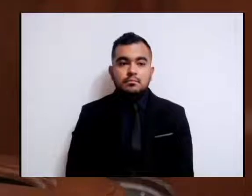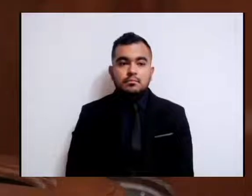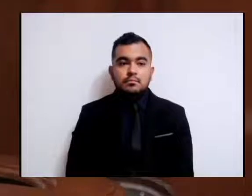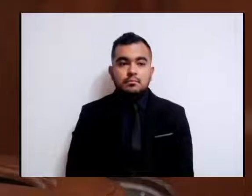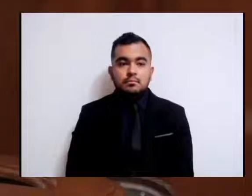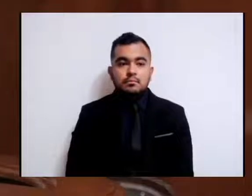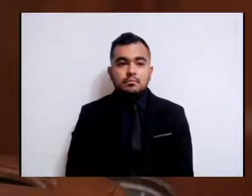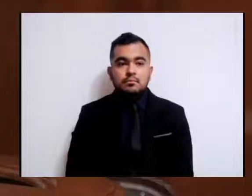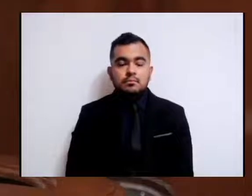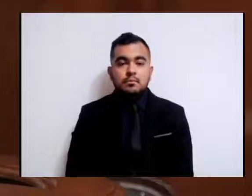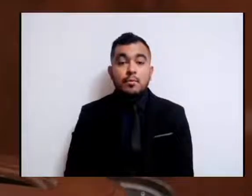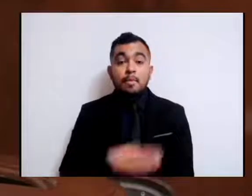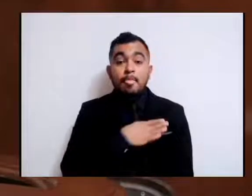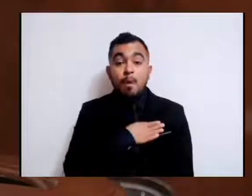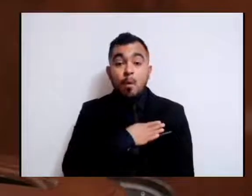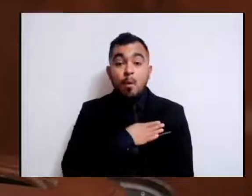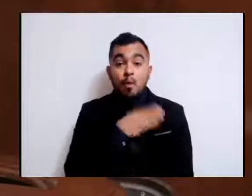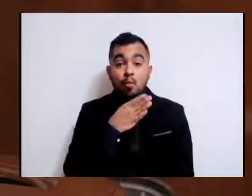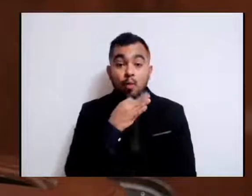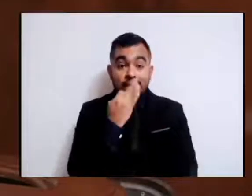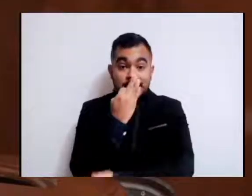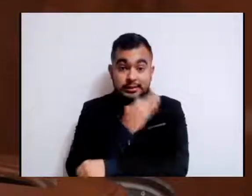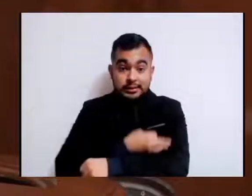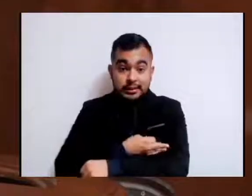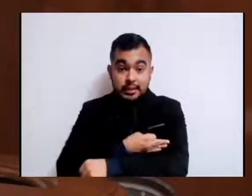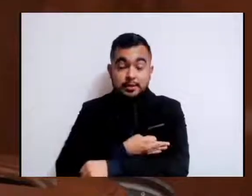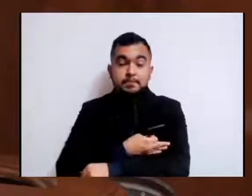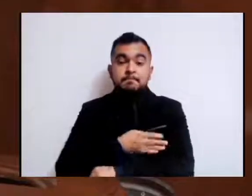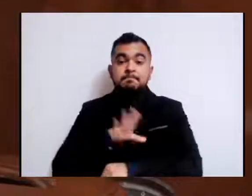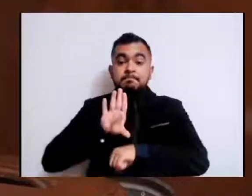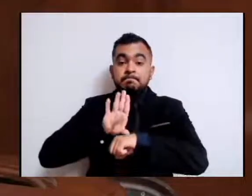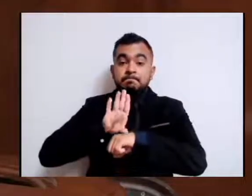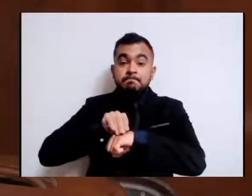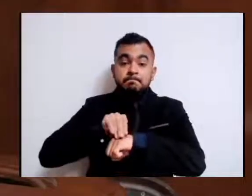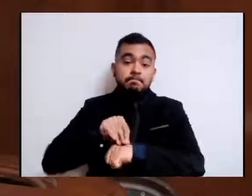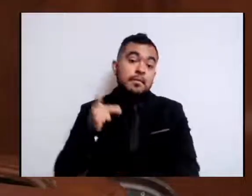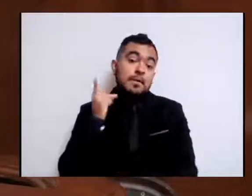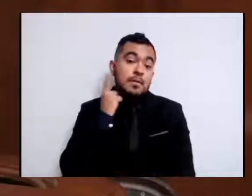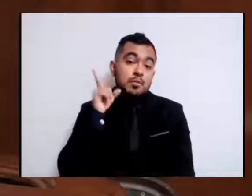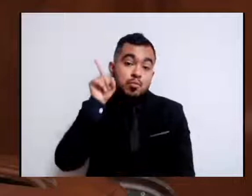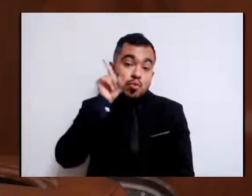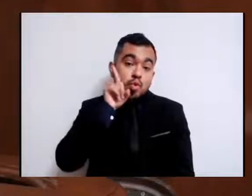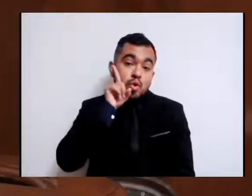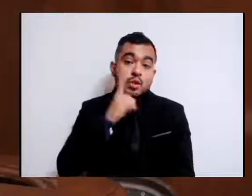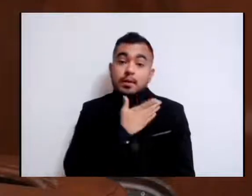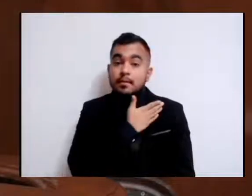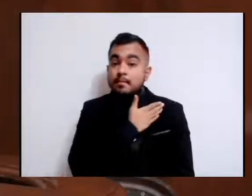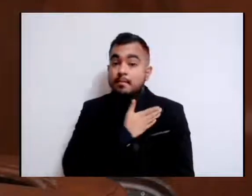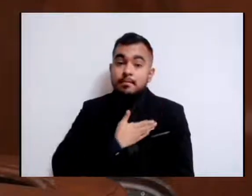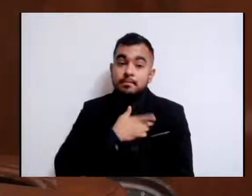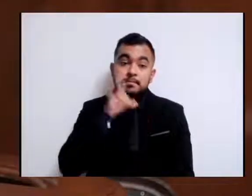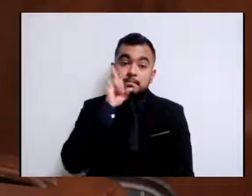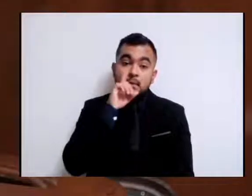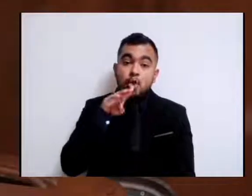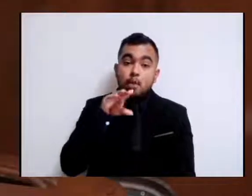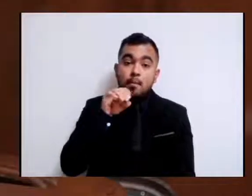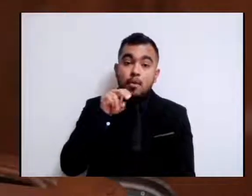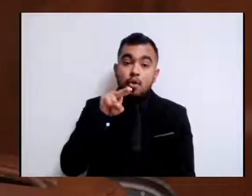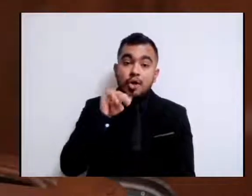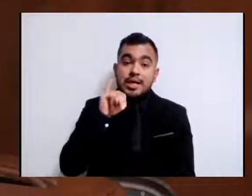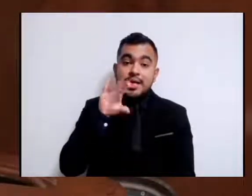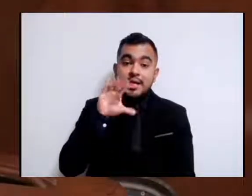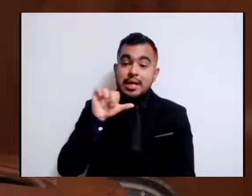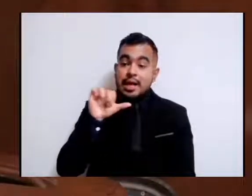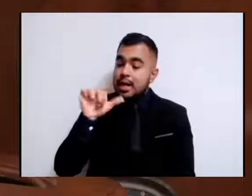Buenas tardes, con el permiso de la diputada presidenta Mónica Angélica Álvarez Némer y de mis